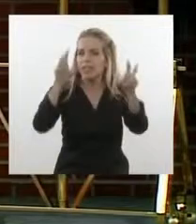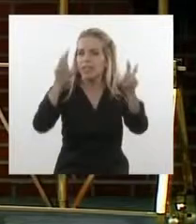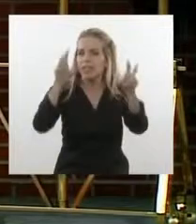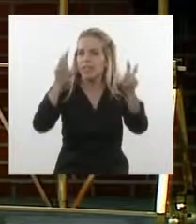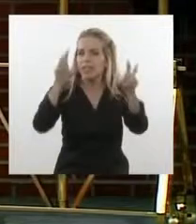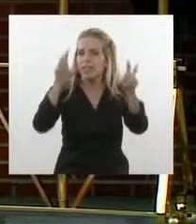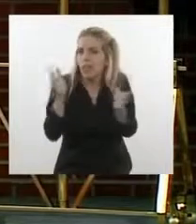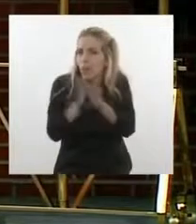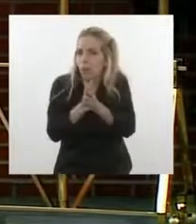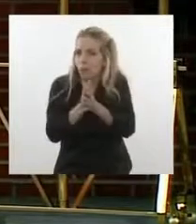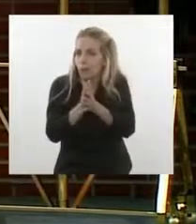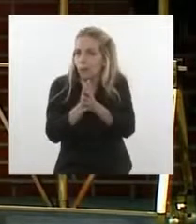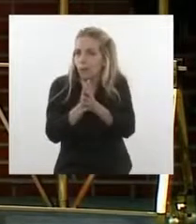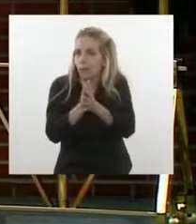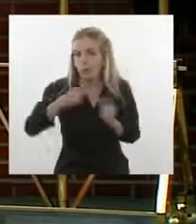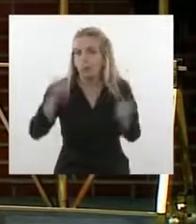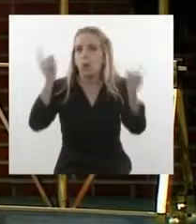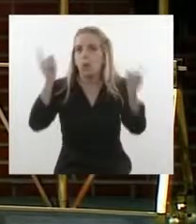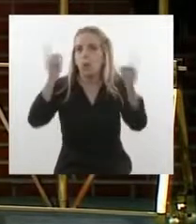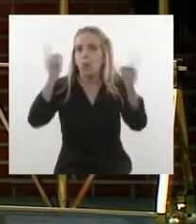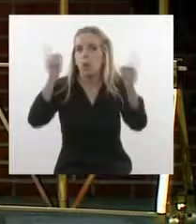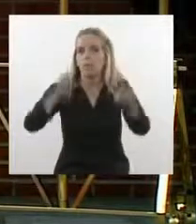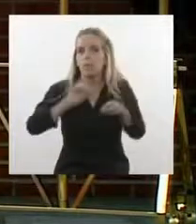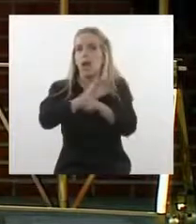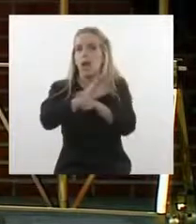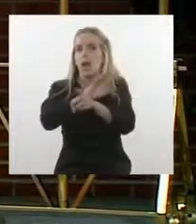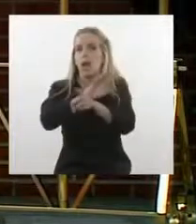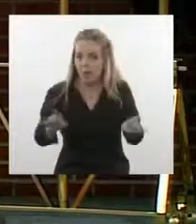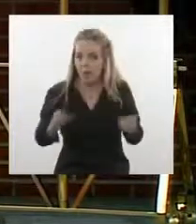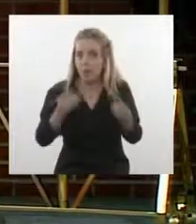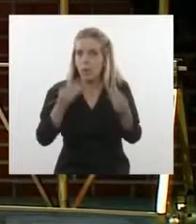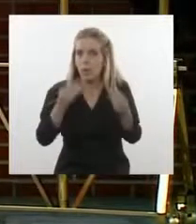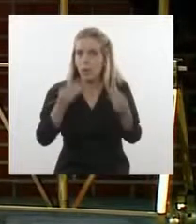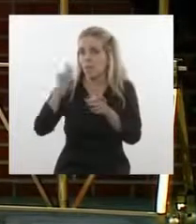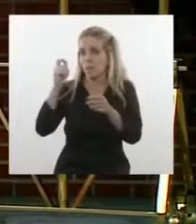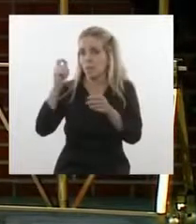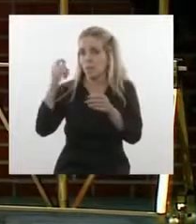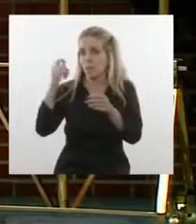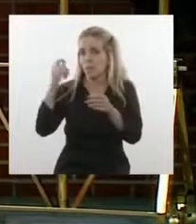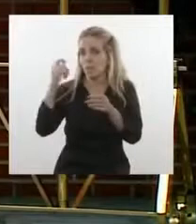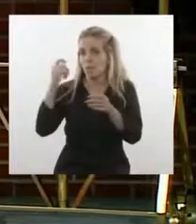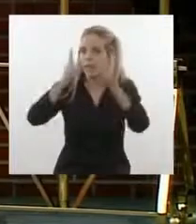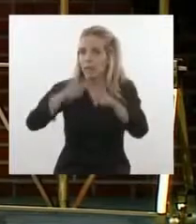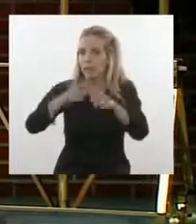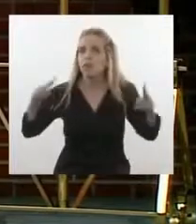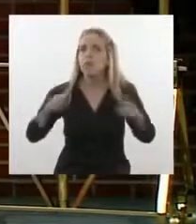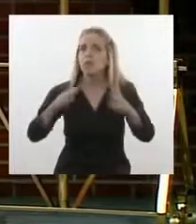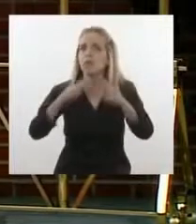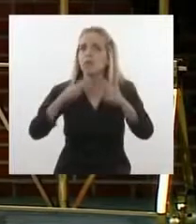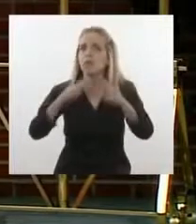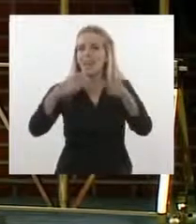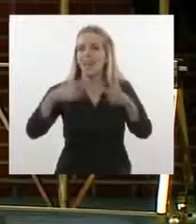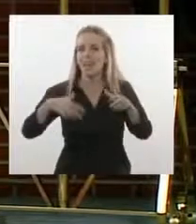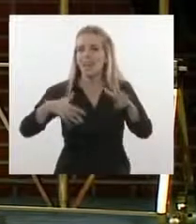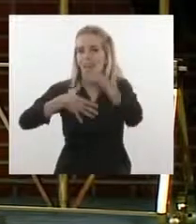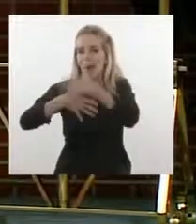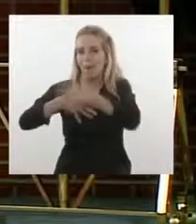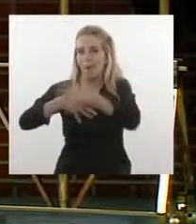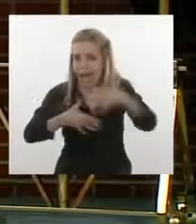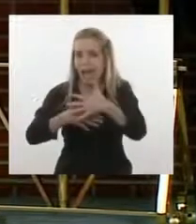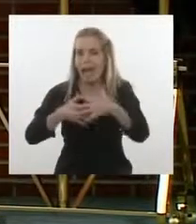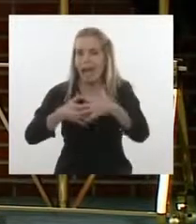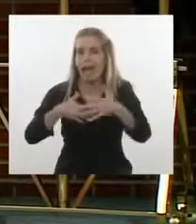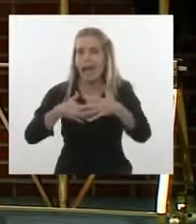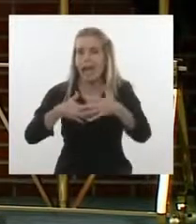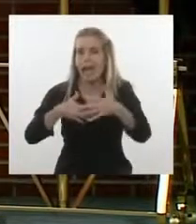último, volviendo a la pandemia, durante estos meses largos, también en la cumbre iberoamericana, trabajamos desde el gobierno de Argentina, el